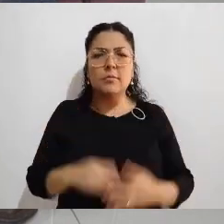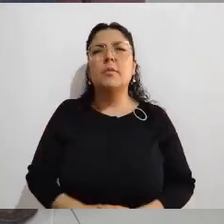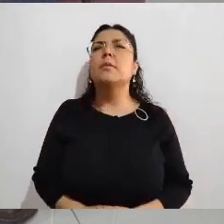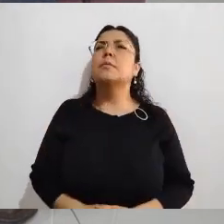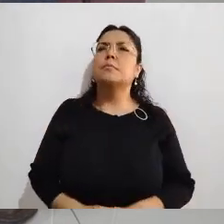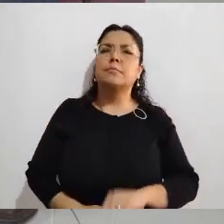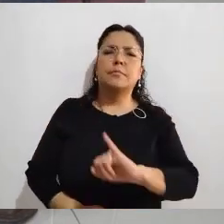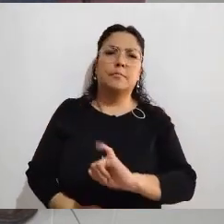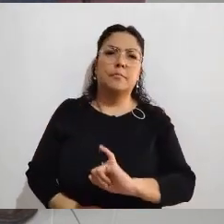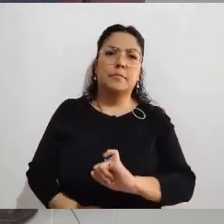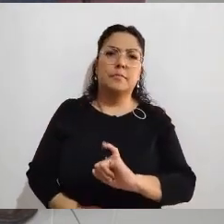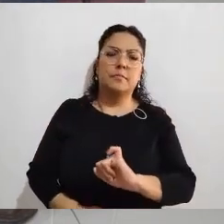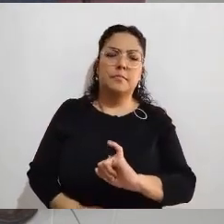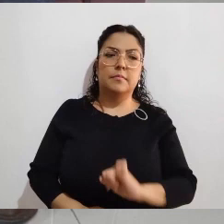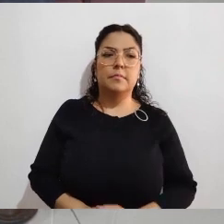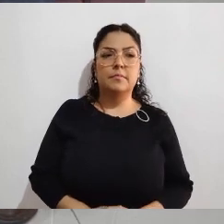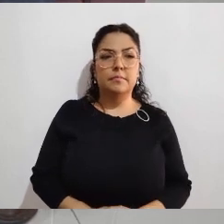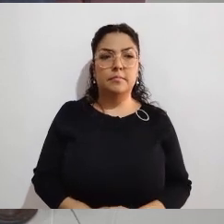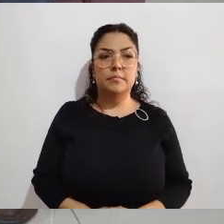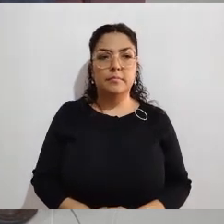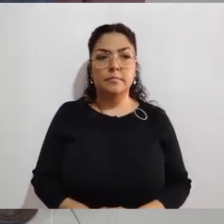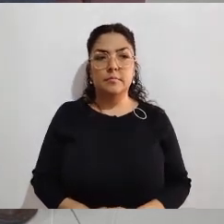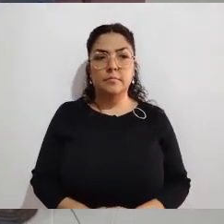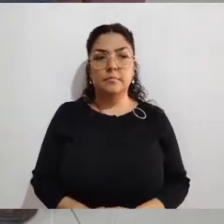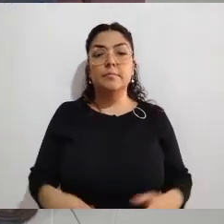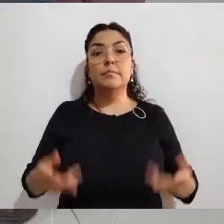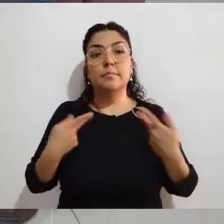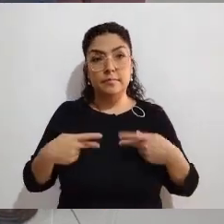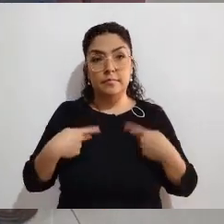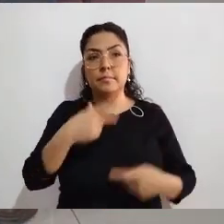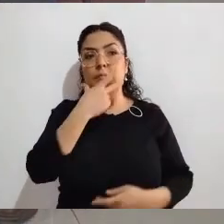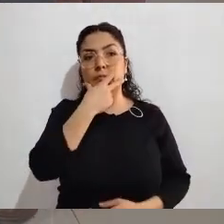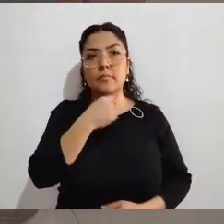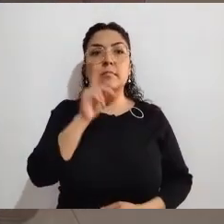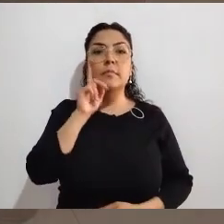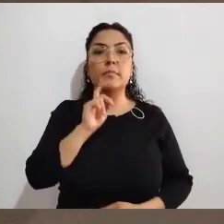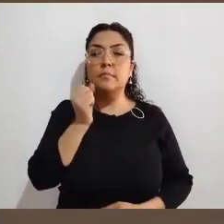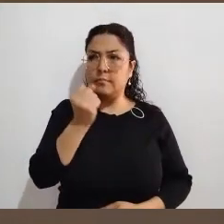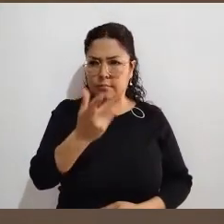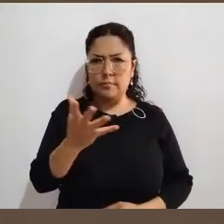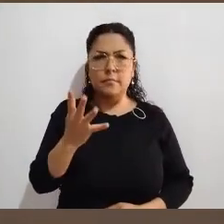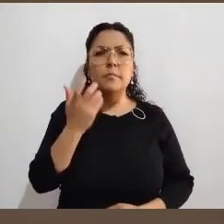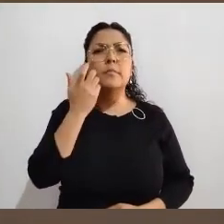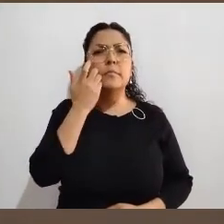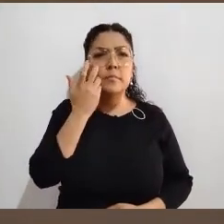Naturalmente que sí se puede. Hay que recordarle a la ciudadanía, Guillermo, que la observación electoral tiene la característica, no es